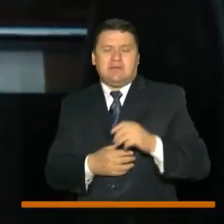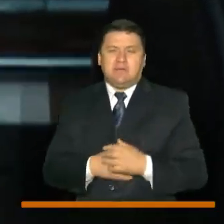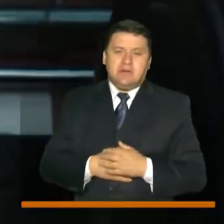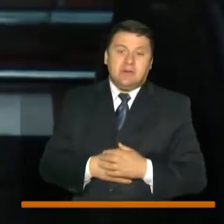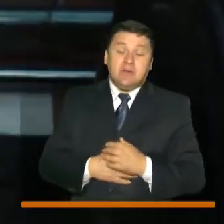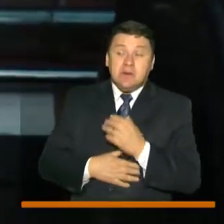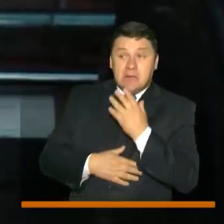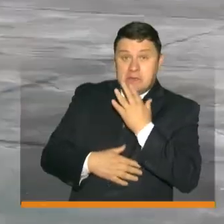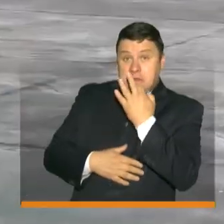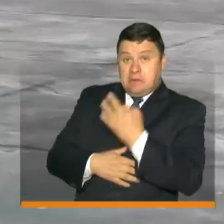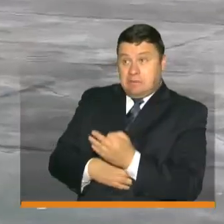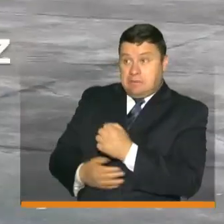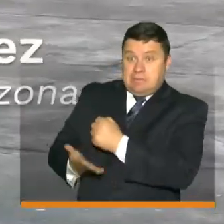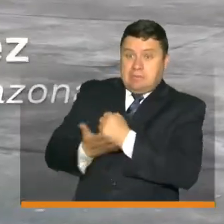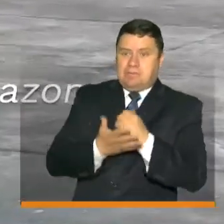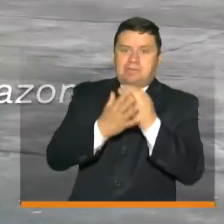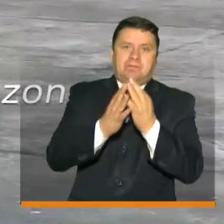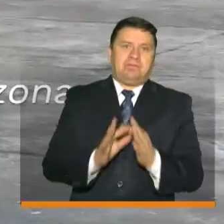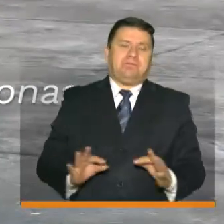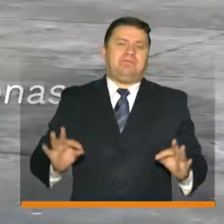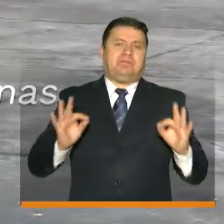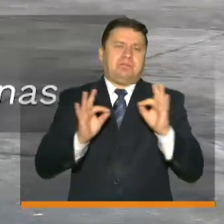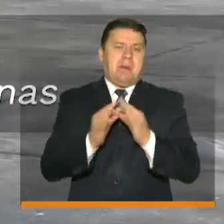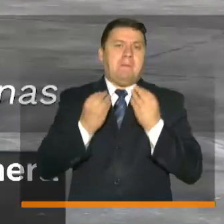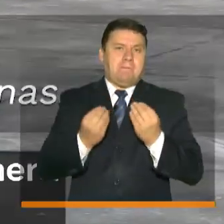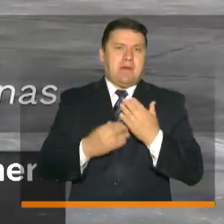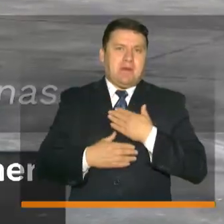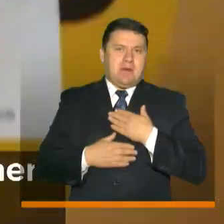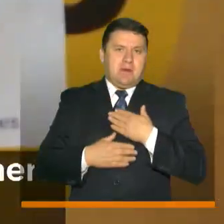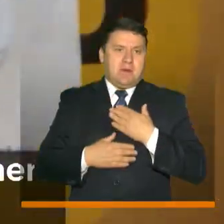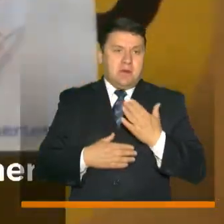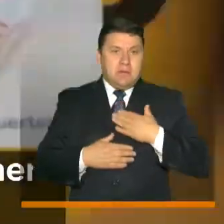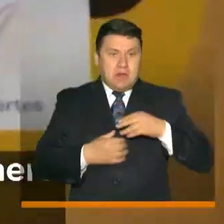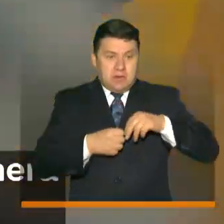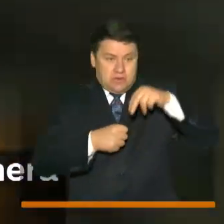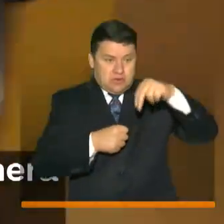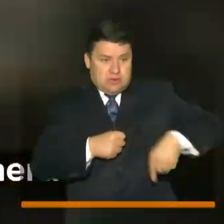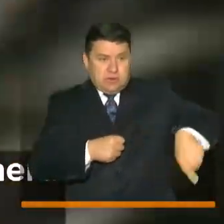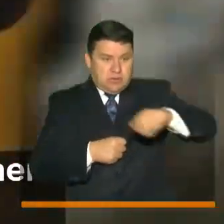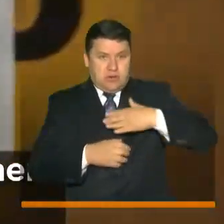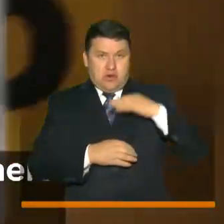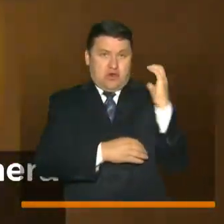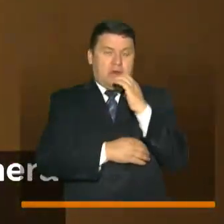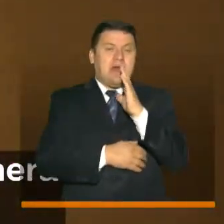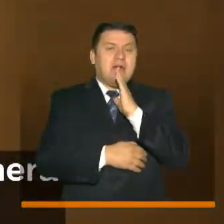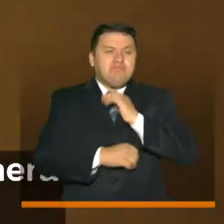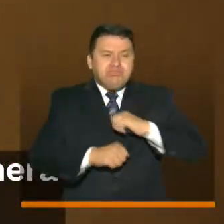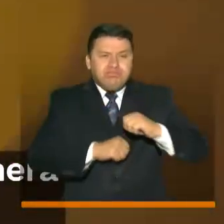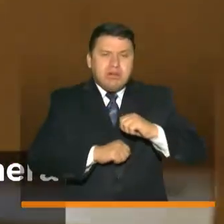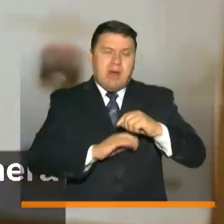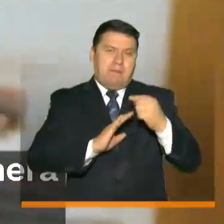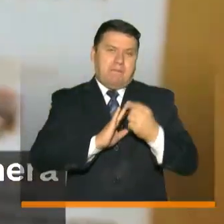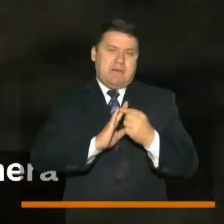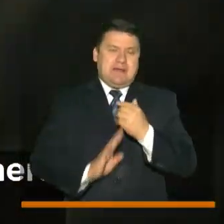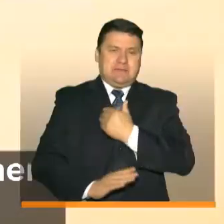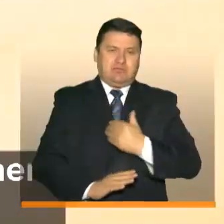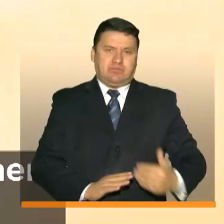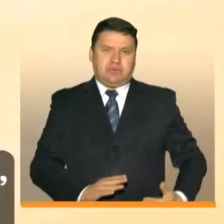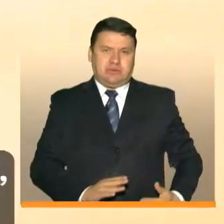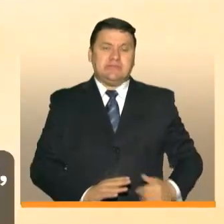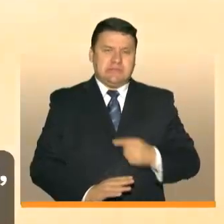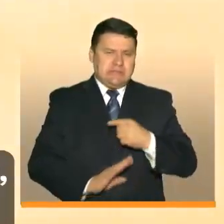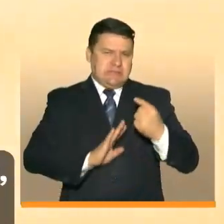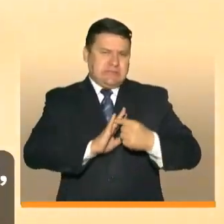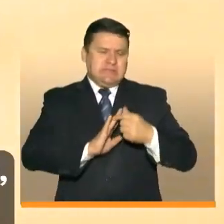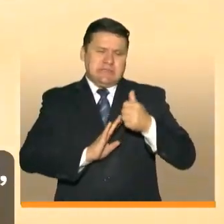Bueno, realmente esta ayuda es fundamental para nuestros conciudadanos. Gestionada por la primera dama de la nación, es una